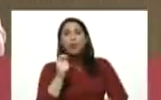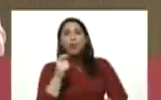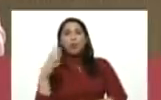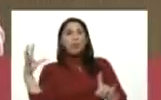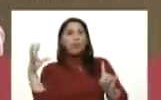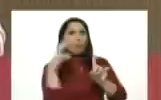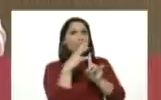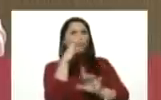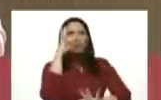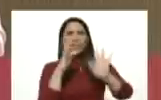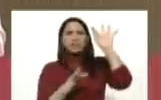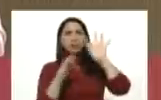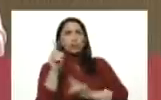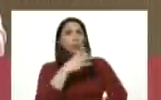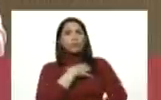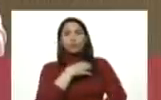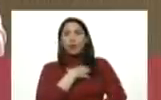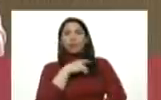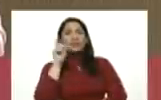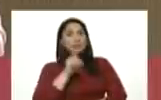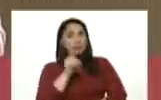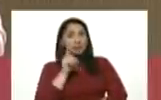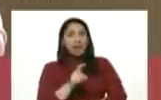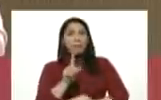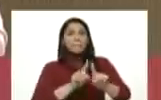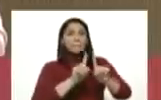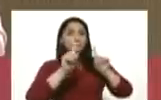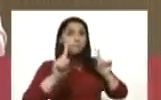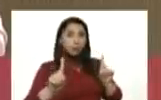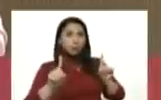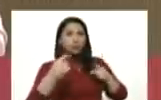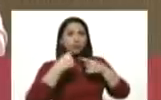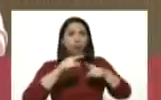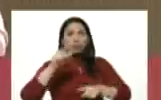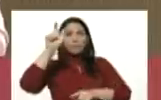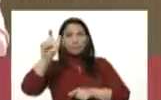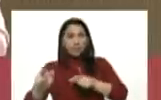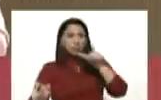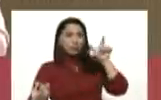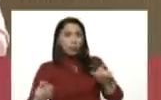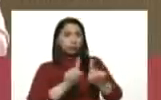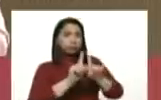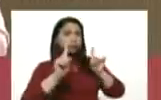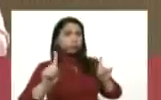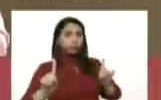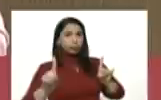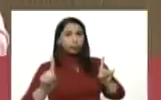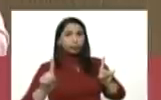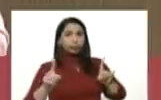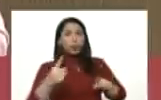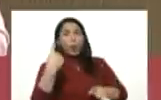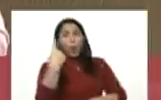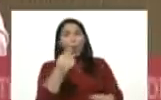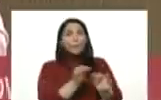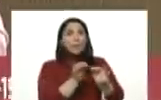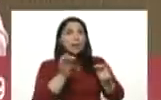físico, por eso la necesidad del espaciamiento entre una y otra persona entre metro y medio a dos metros, eso